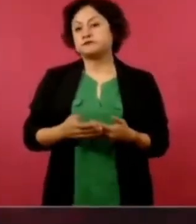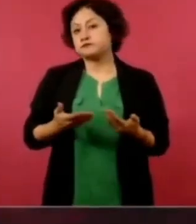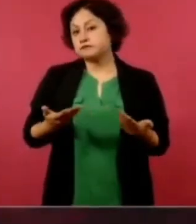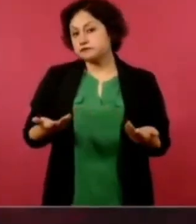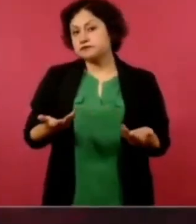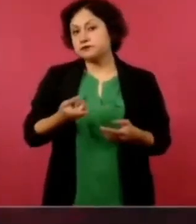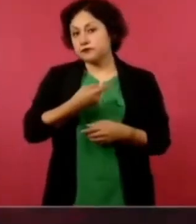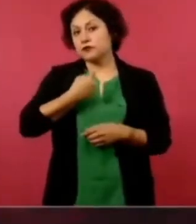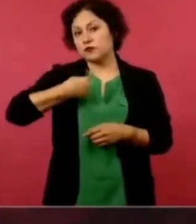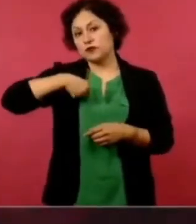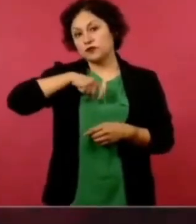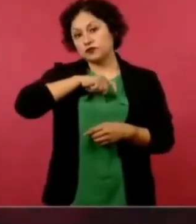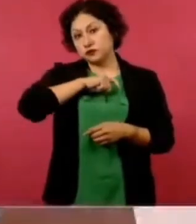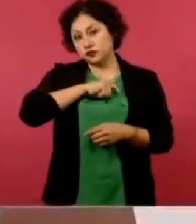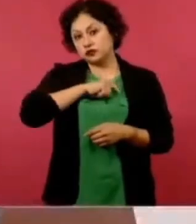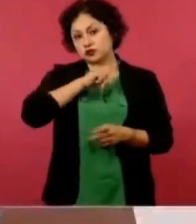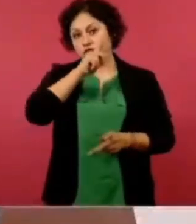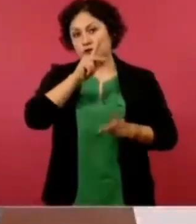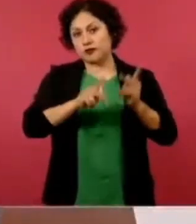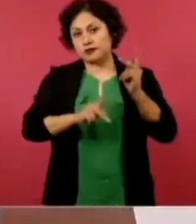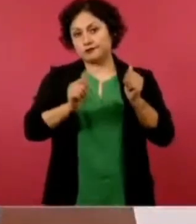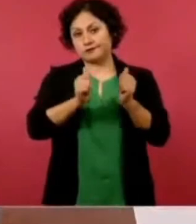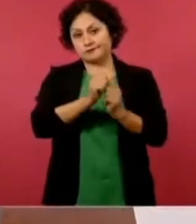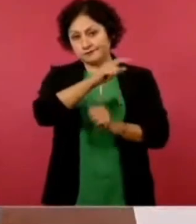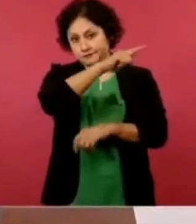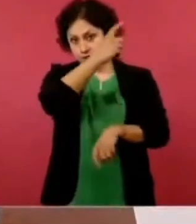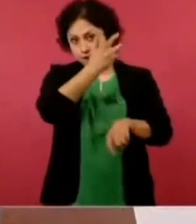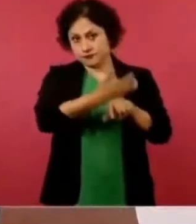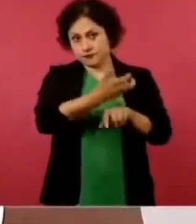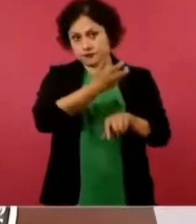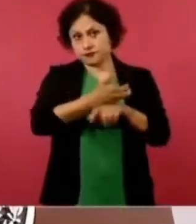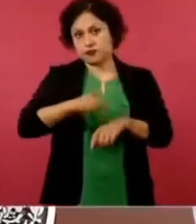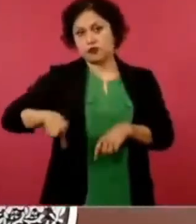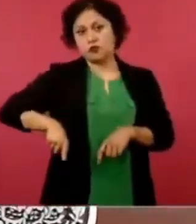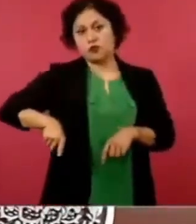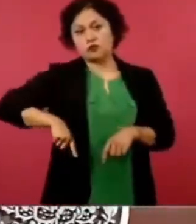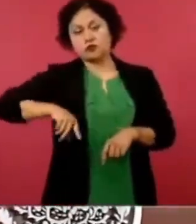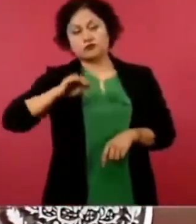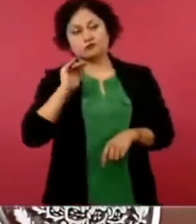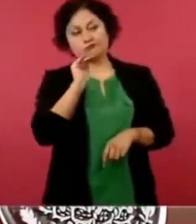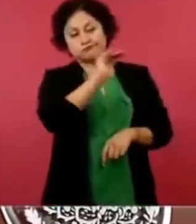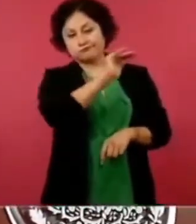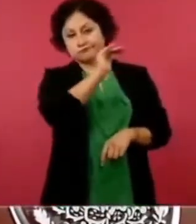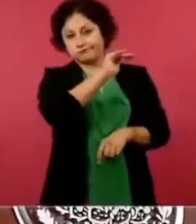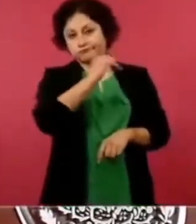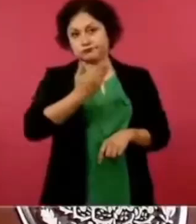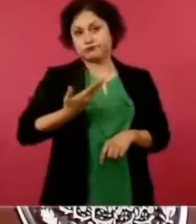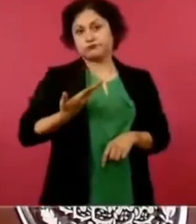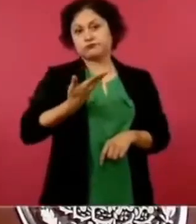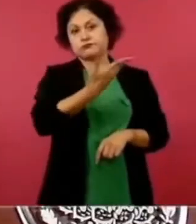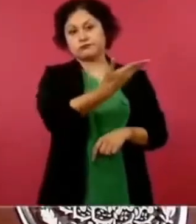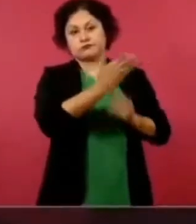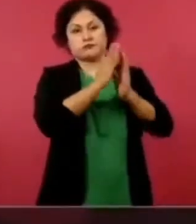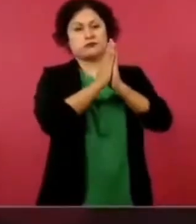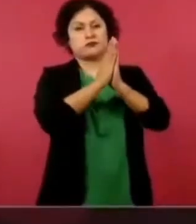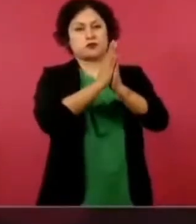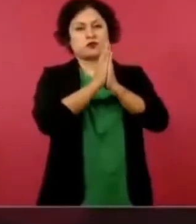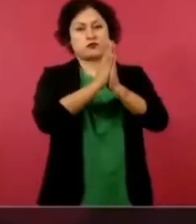el gobierno de Estados Unidos, primero, que no actuaran